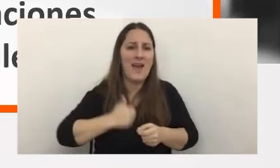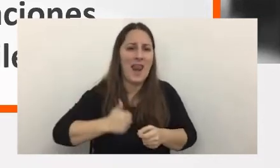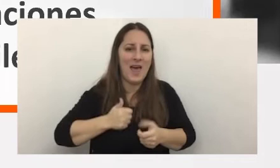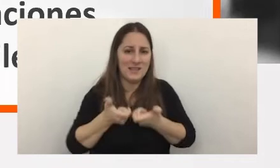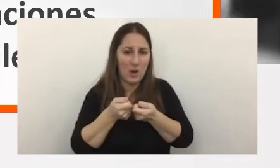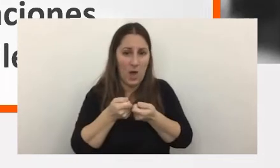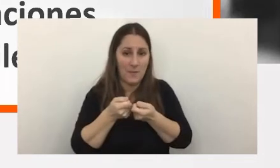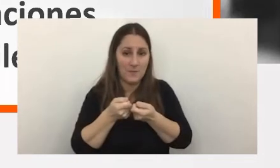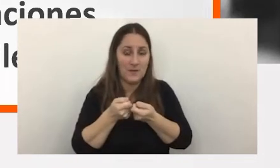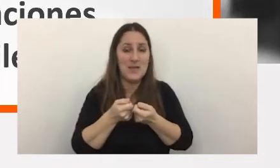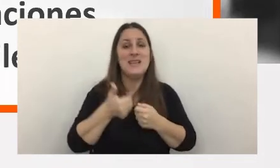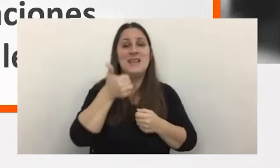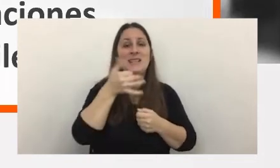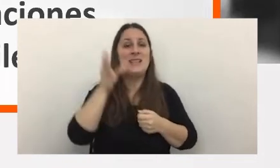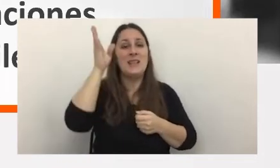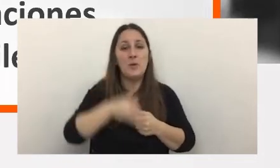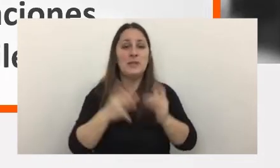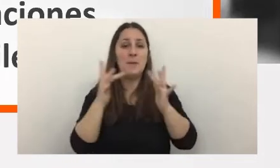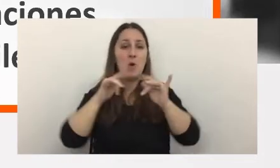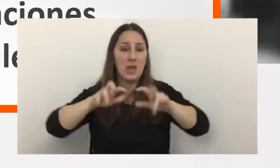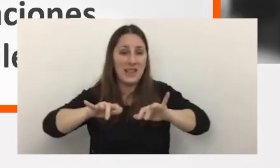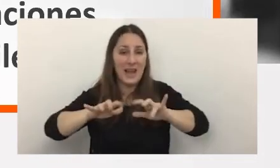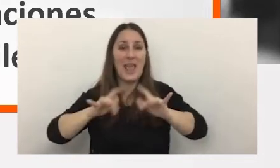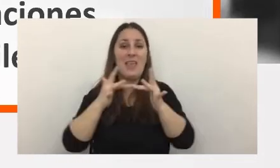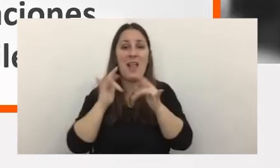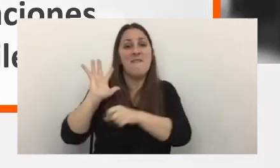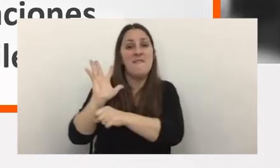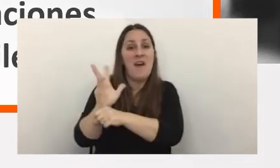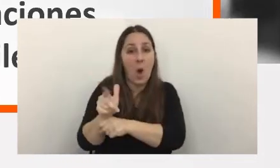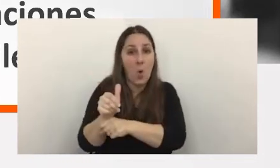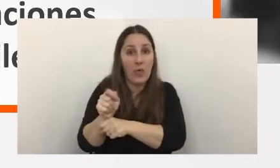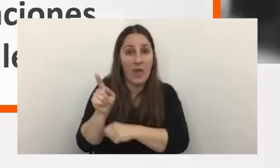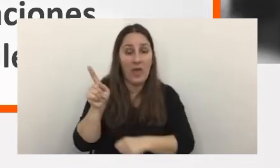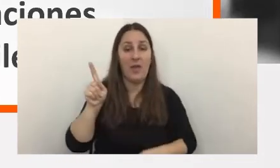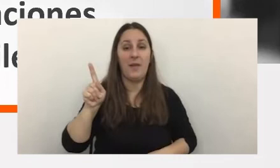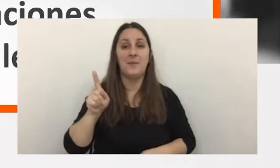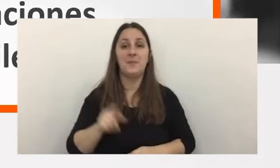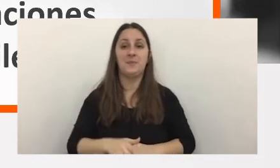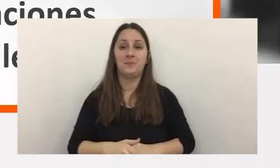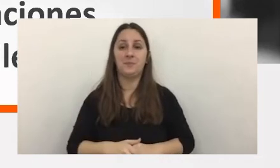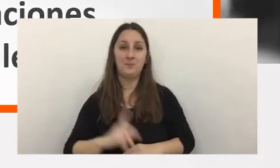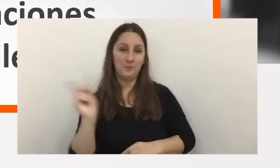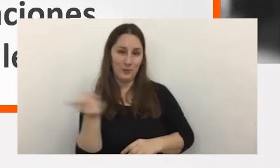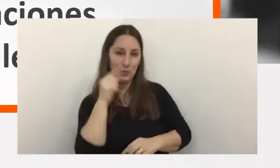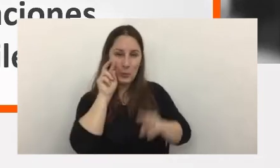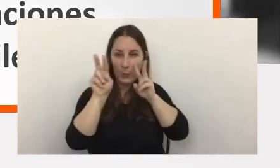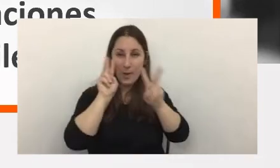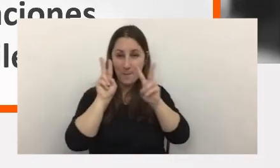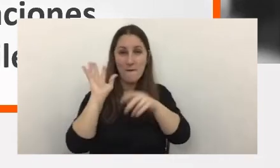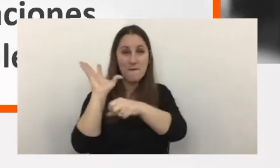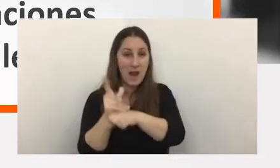60% de los fraudes online o en línea digitales que nosotros estamos observando